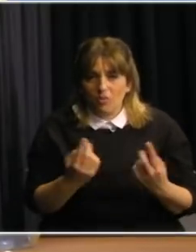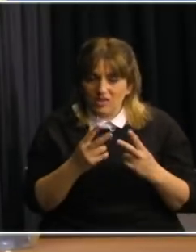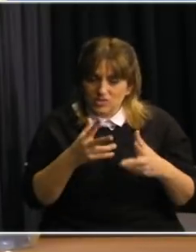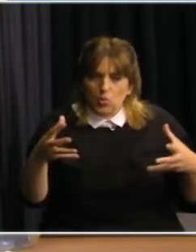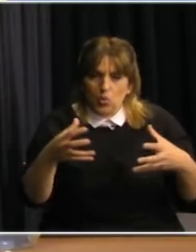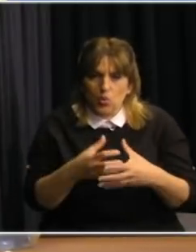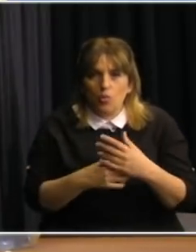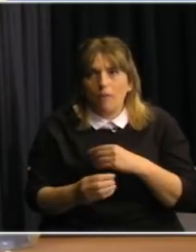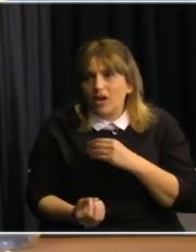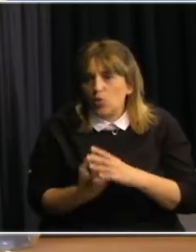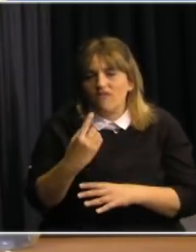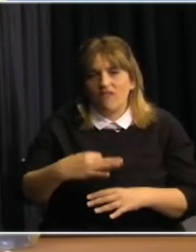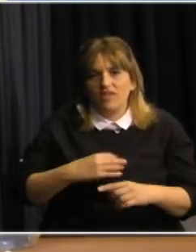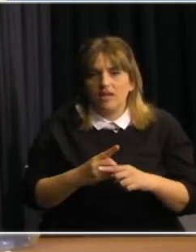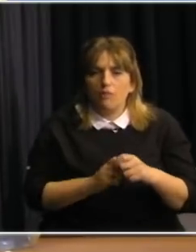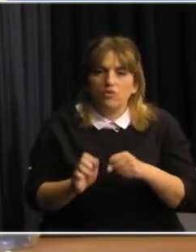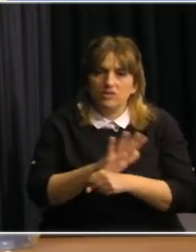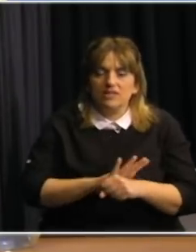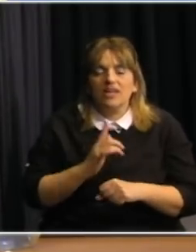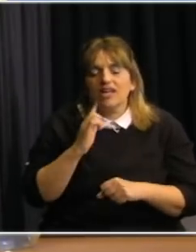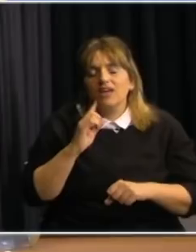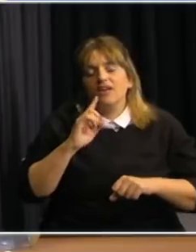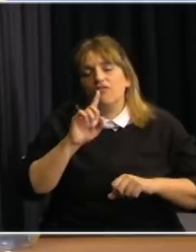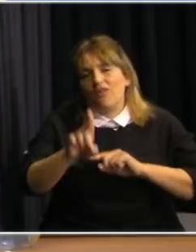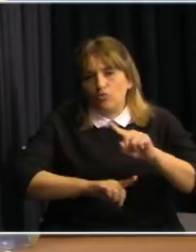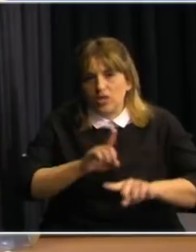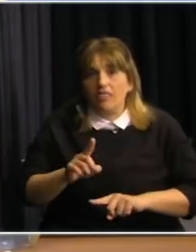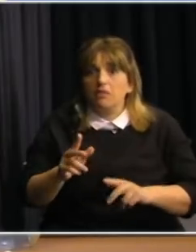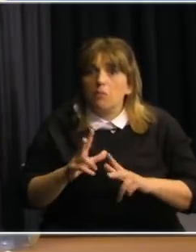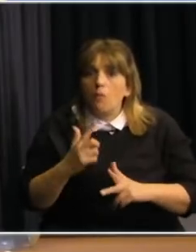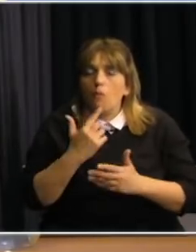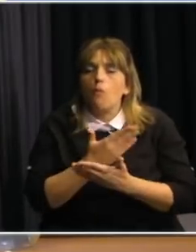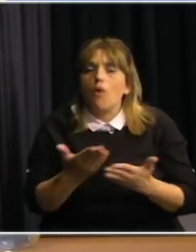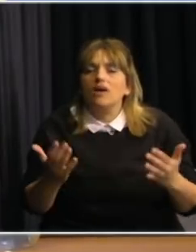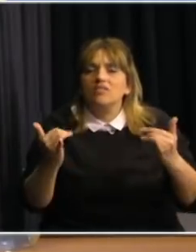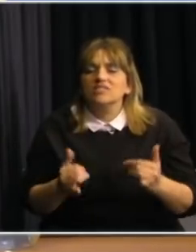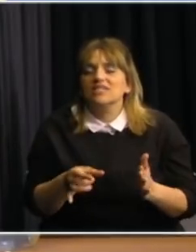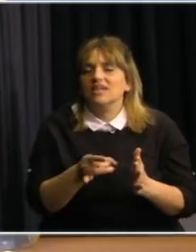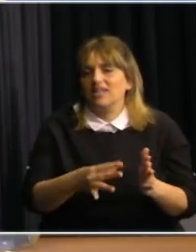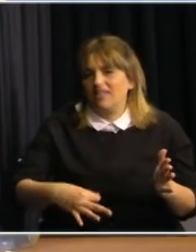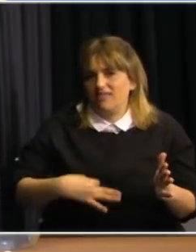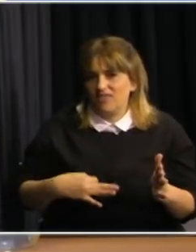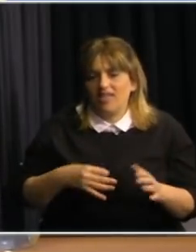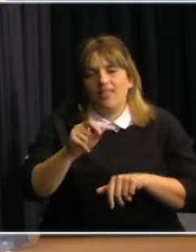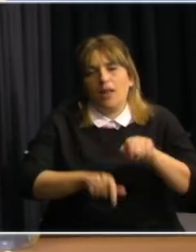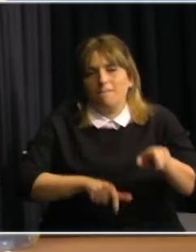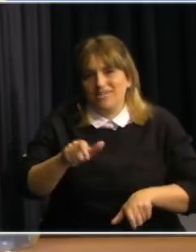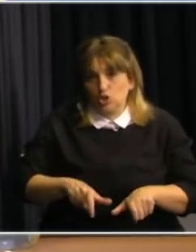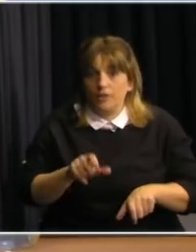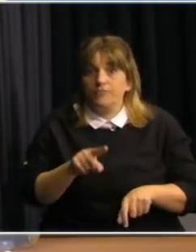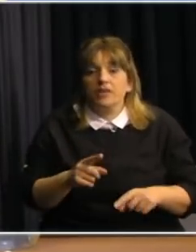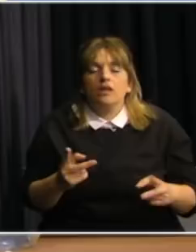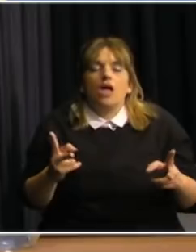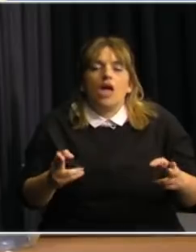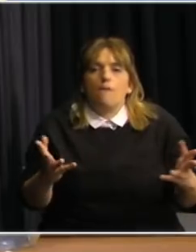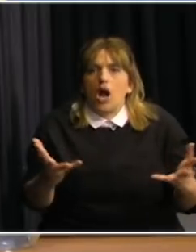urbanos para la nueva normalidad de la Facultad de Arquitectura, ese uso es un indicador de la calidad de vida de los ciudadanos. Esta es la época